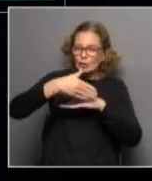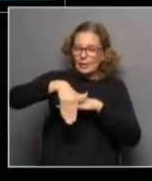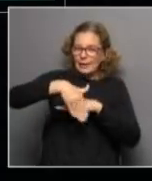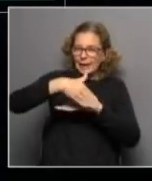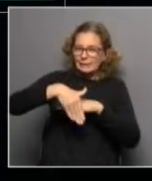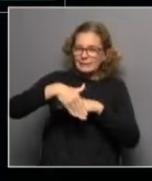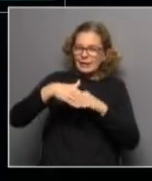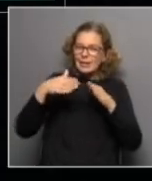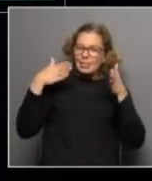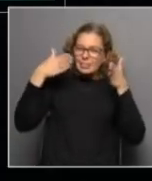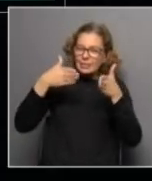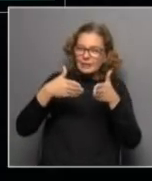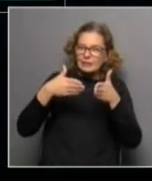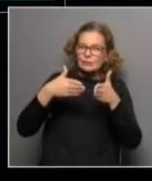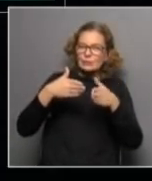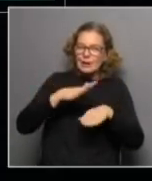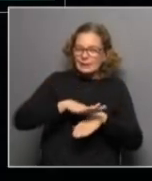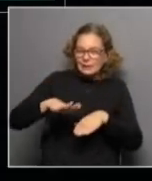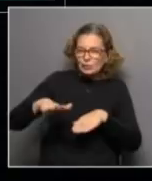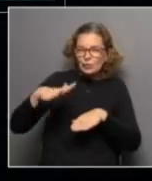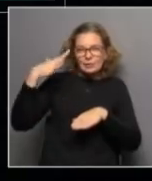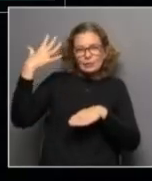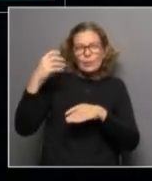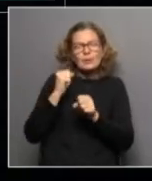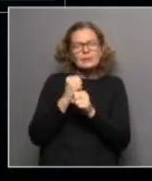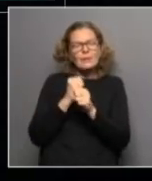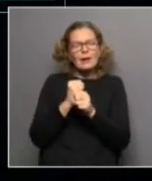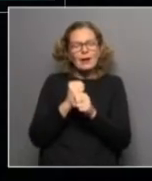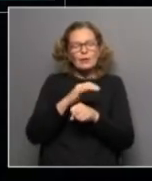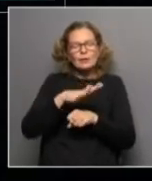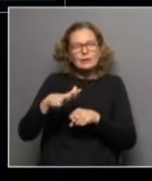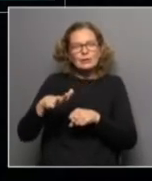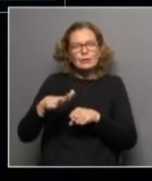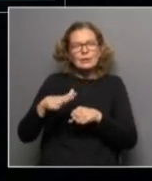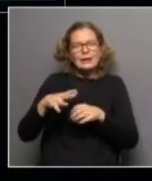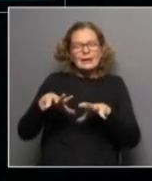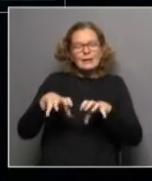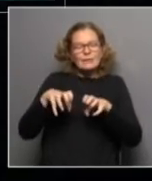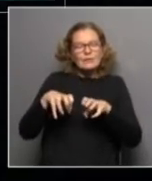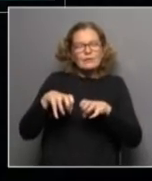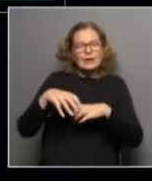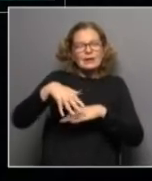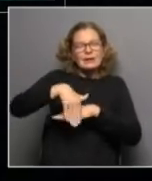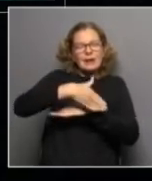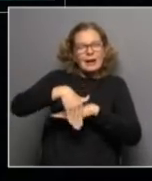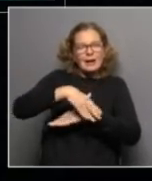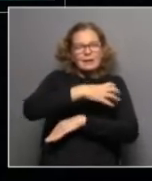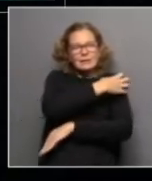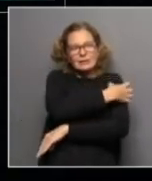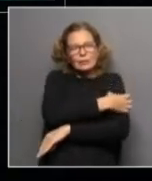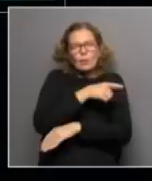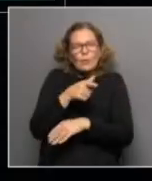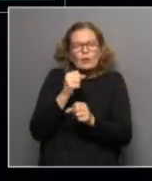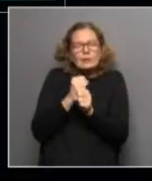a niñas y niños. ¿Cómo es trabajar con niñas y niños en situación de calle y de qué va el trabajo en particular de abordaje de